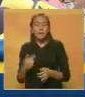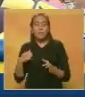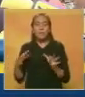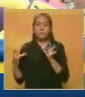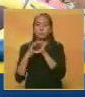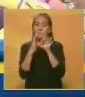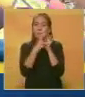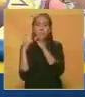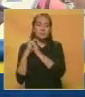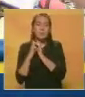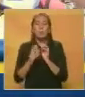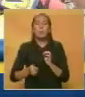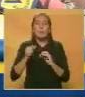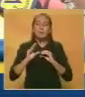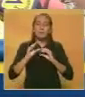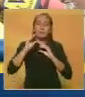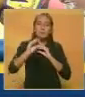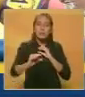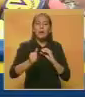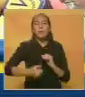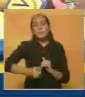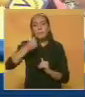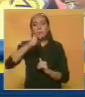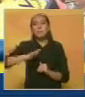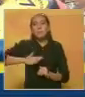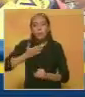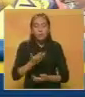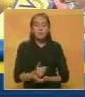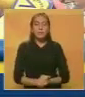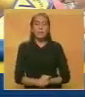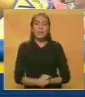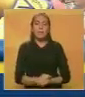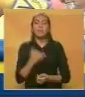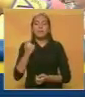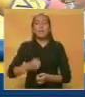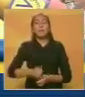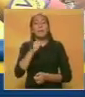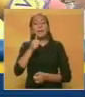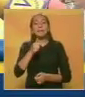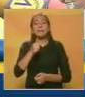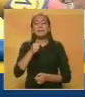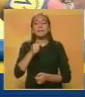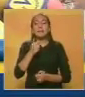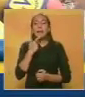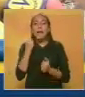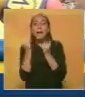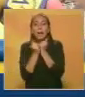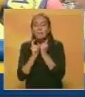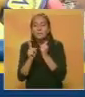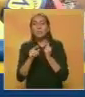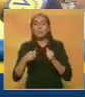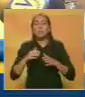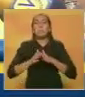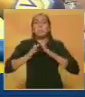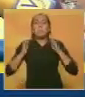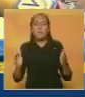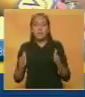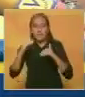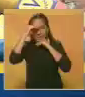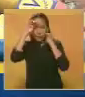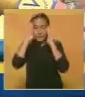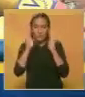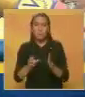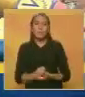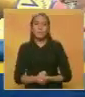tener cada vez más recursos, más posibilidades y, por supuesto, más capacidad de atención a la comunidad. El mandatario